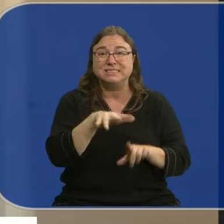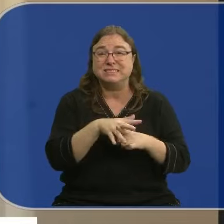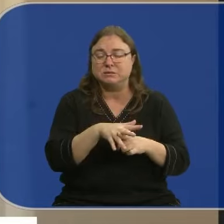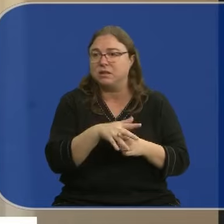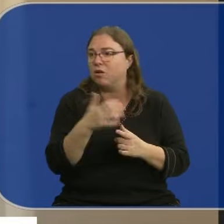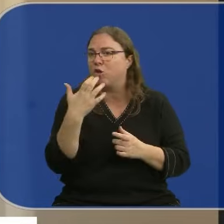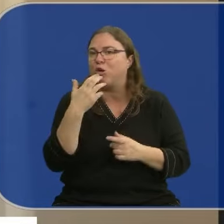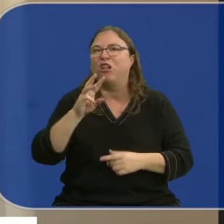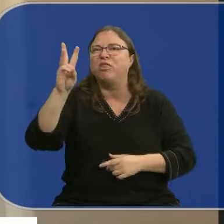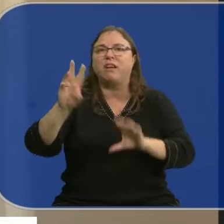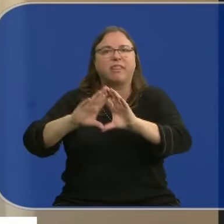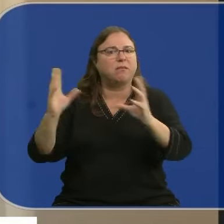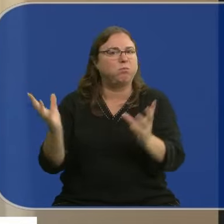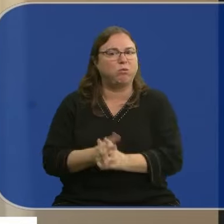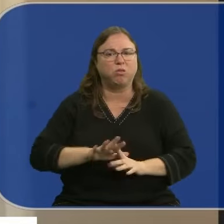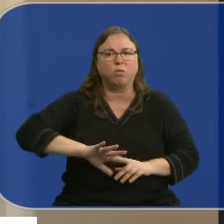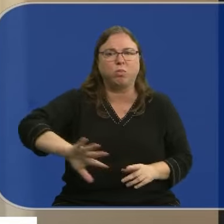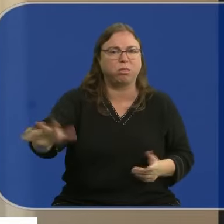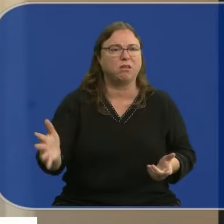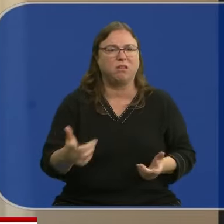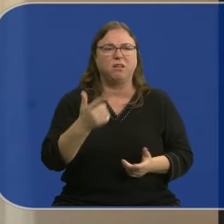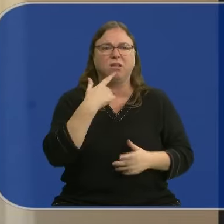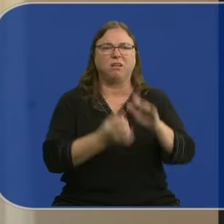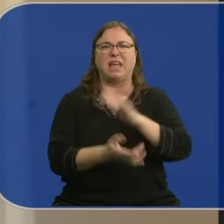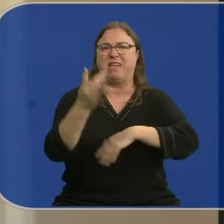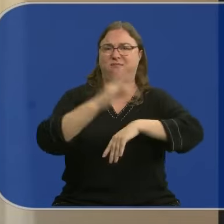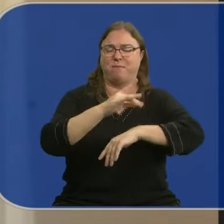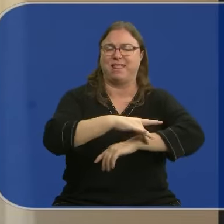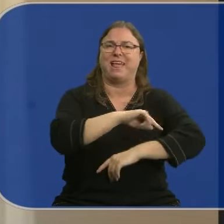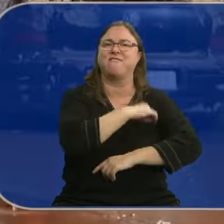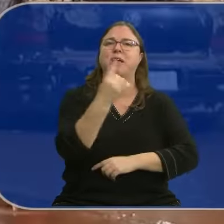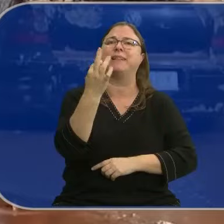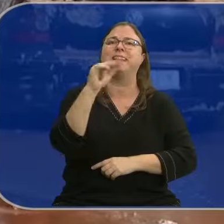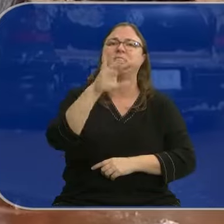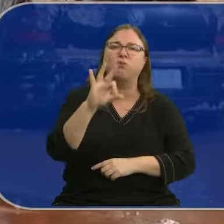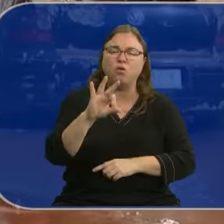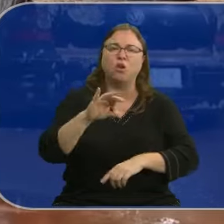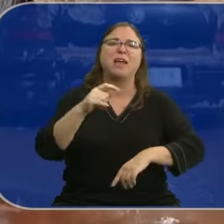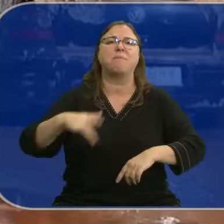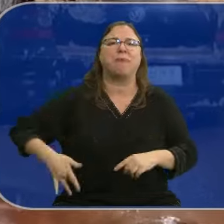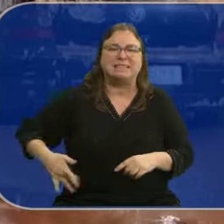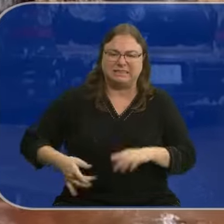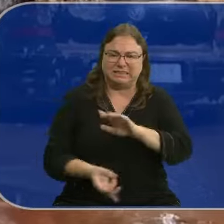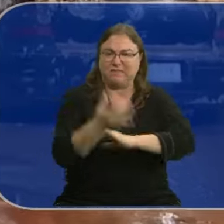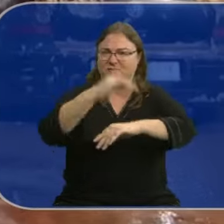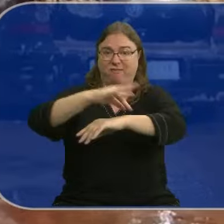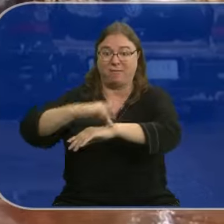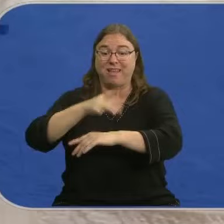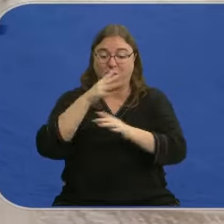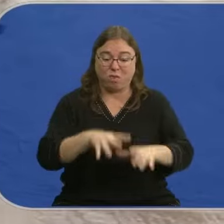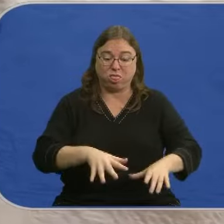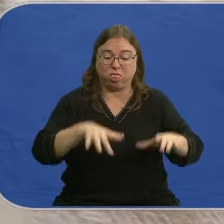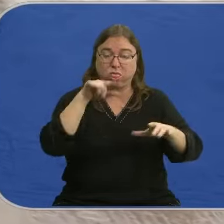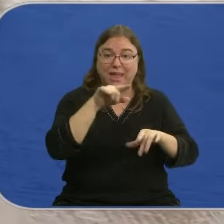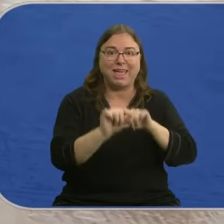es tercermundista. Entonces pueden aparecer brotes de fibretifoidea, brotes de hepatitis A. El estancamiento de las aguas facilita que se